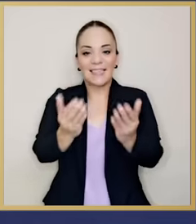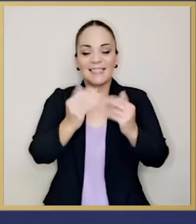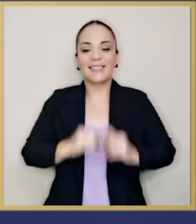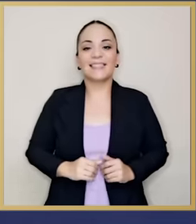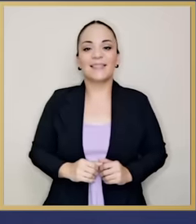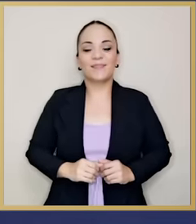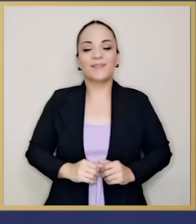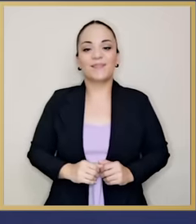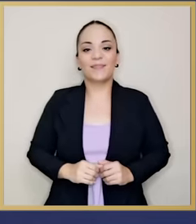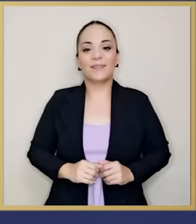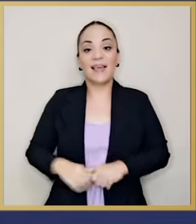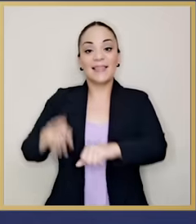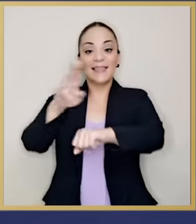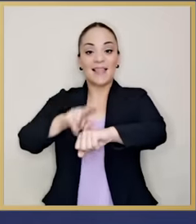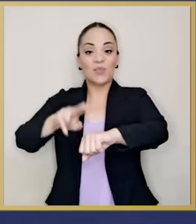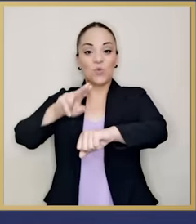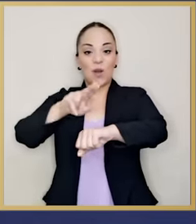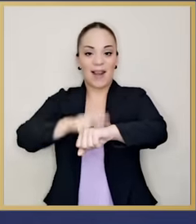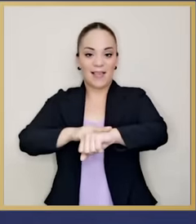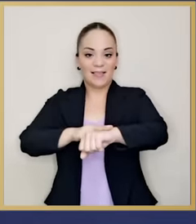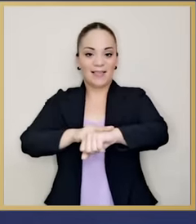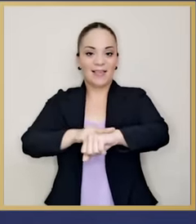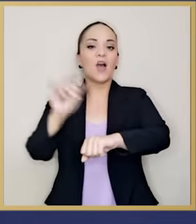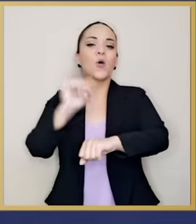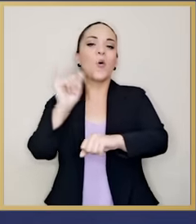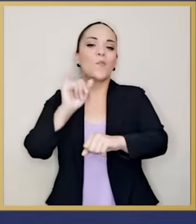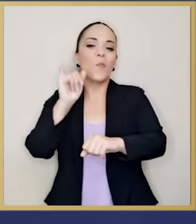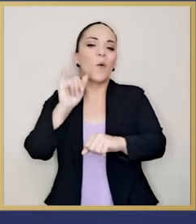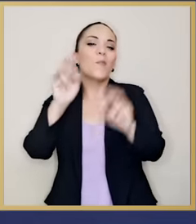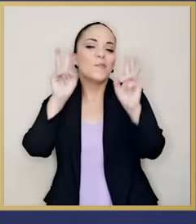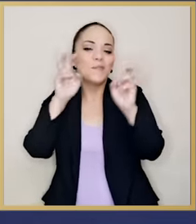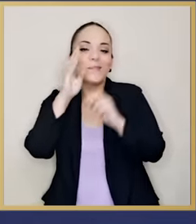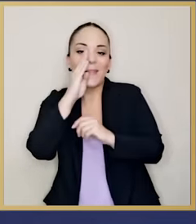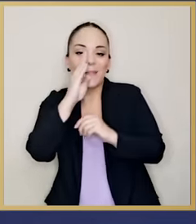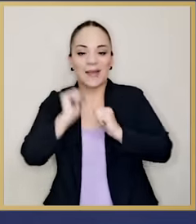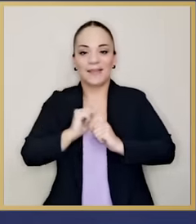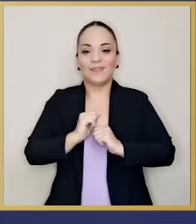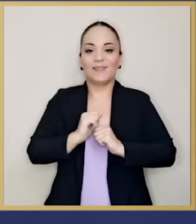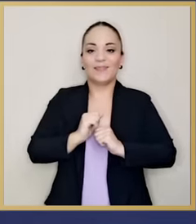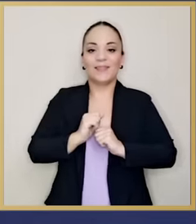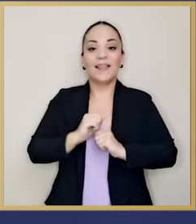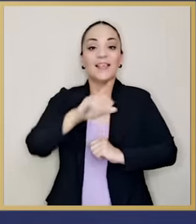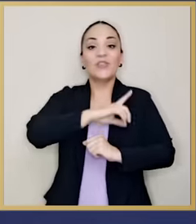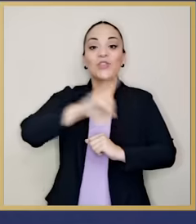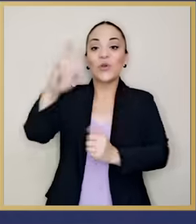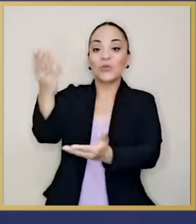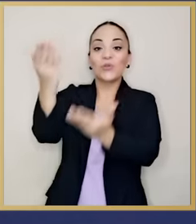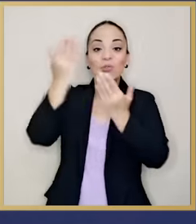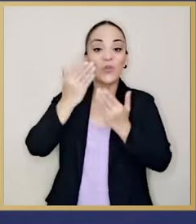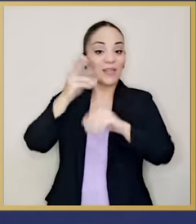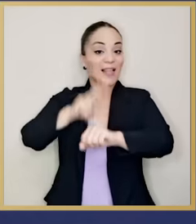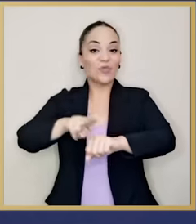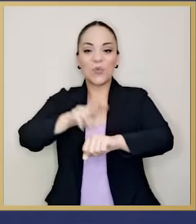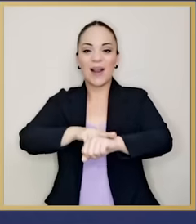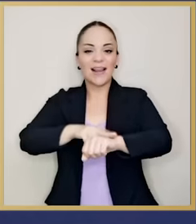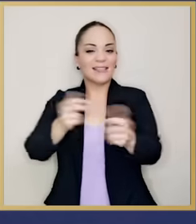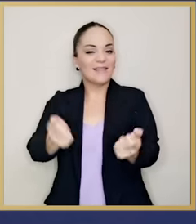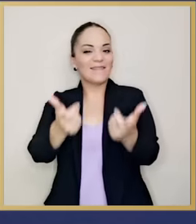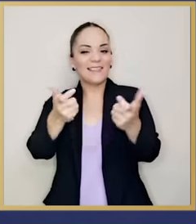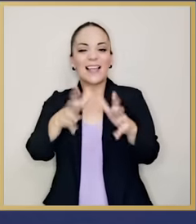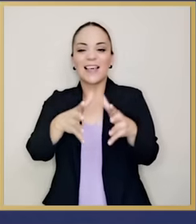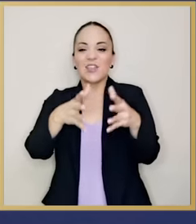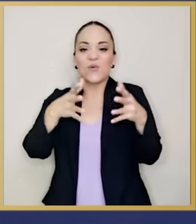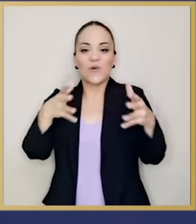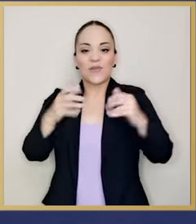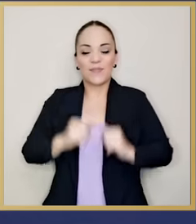Compatriotas, la madre naturaleza, Dios, nos dio una fuente de riqueza enorme